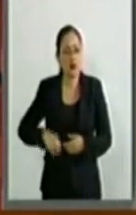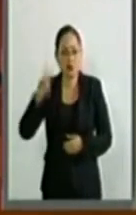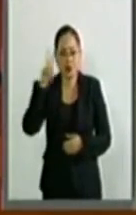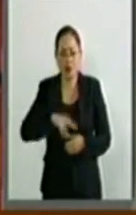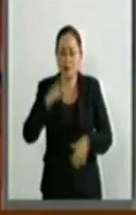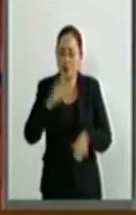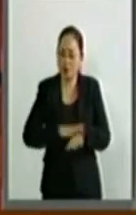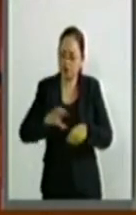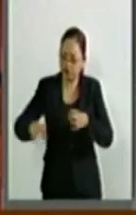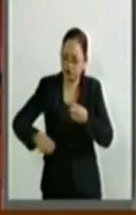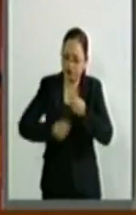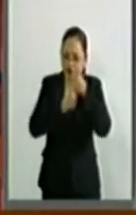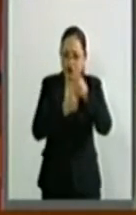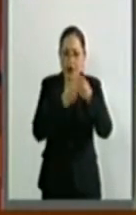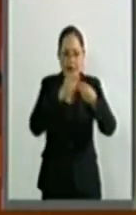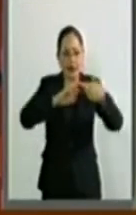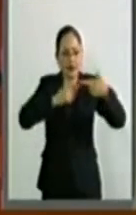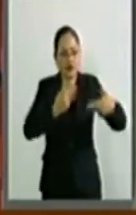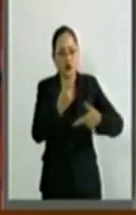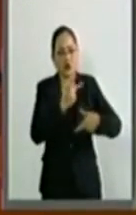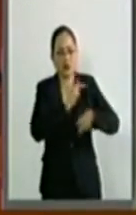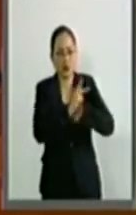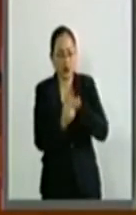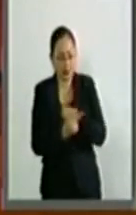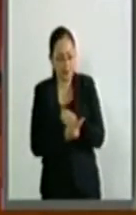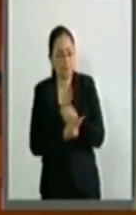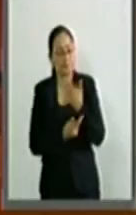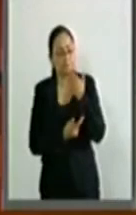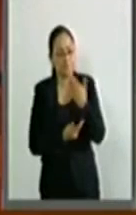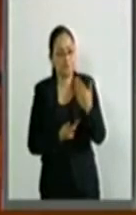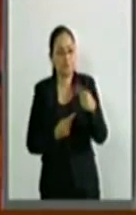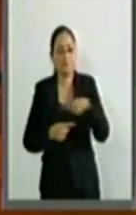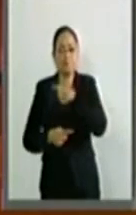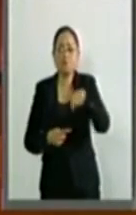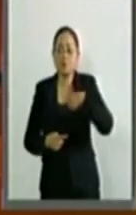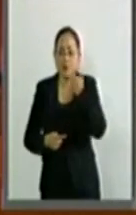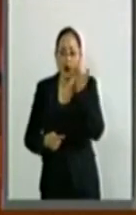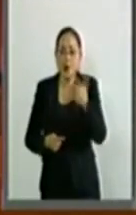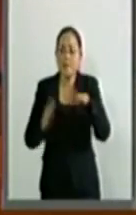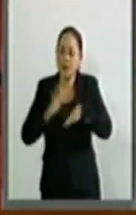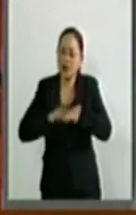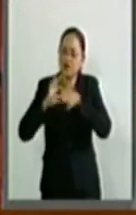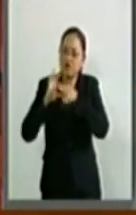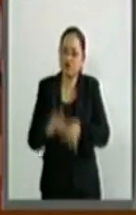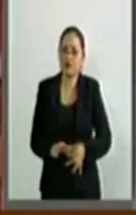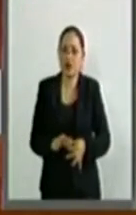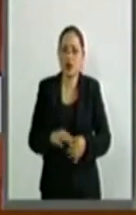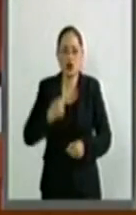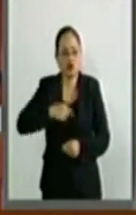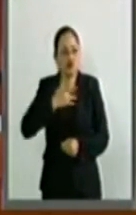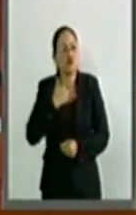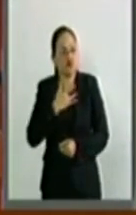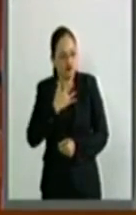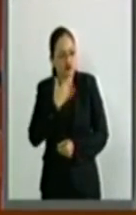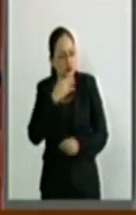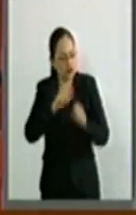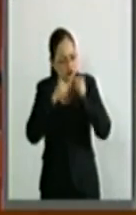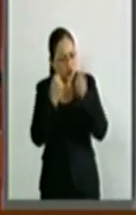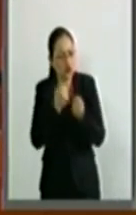fortalecer esta relación bilateral por también considerarla estratégica.